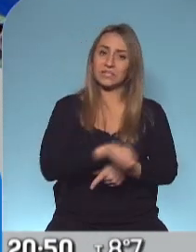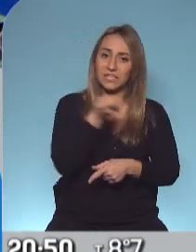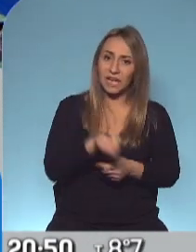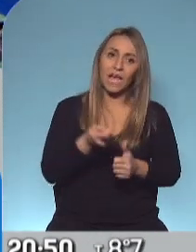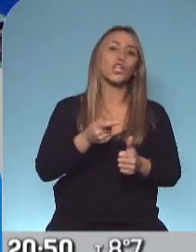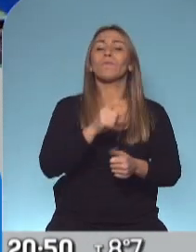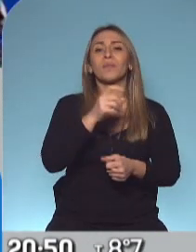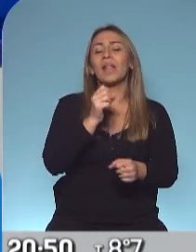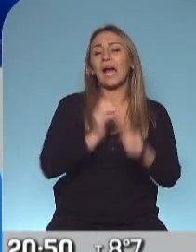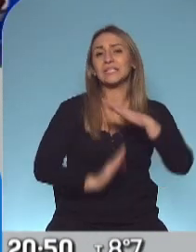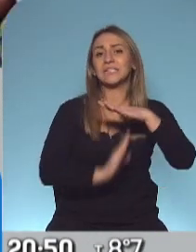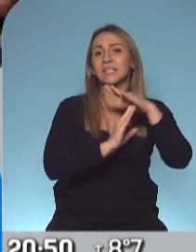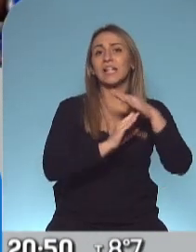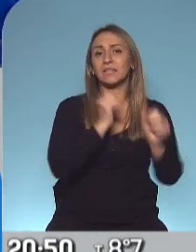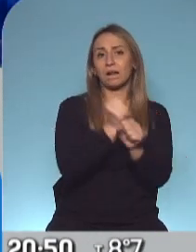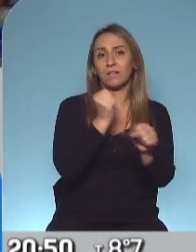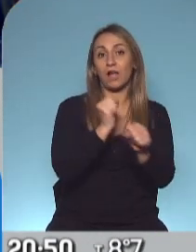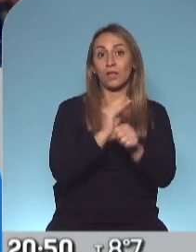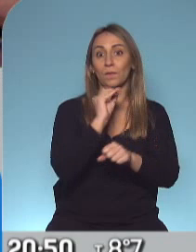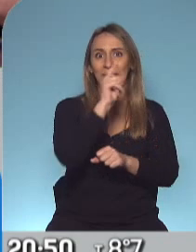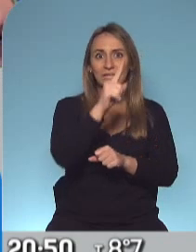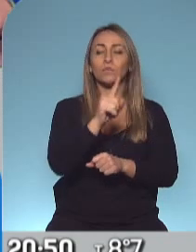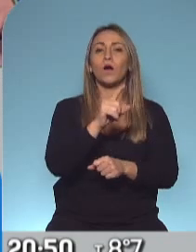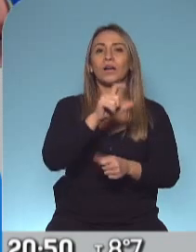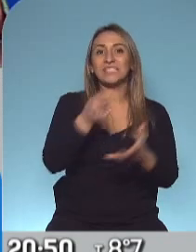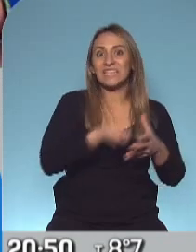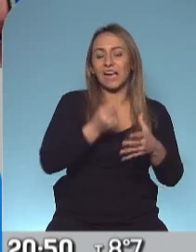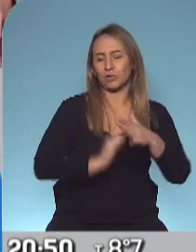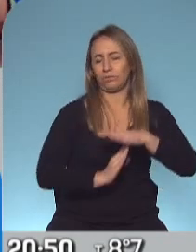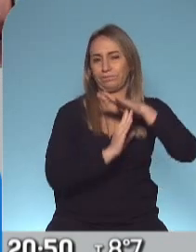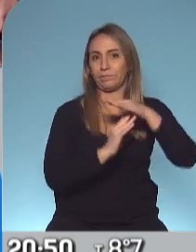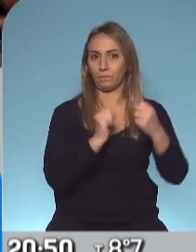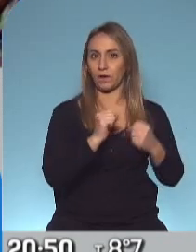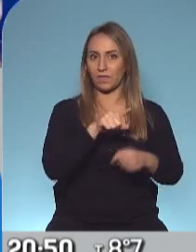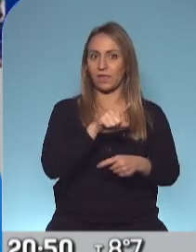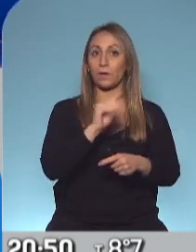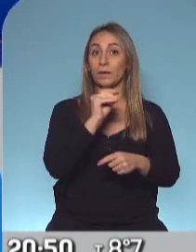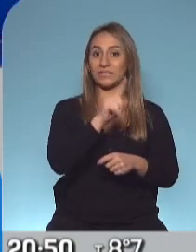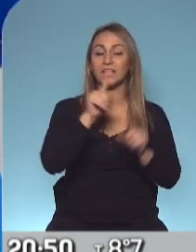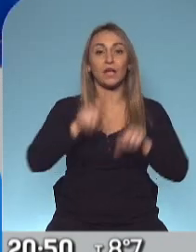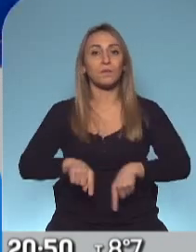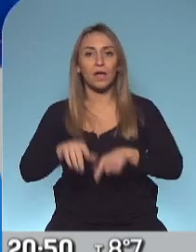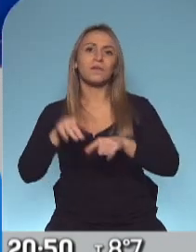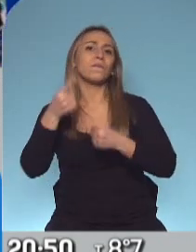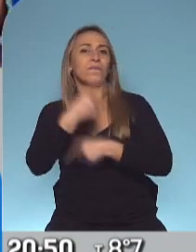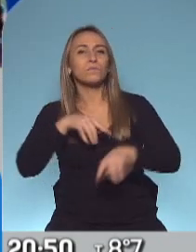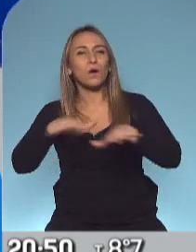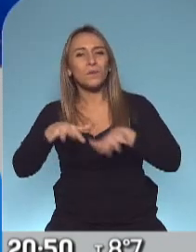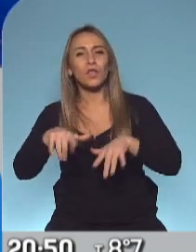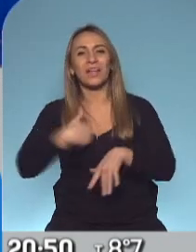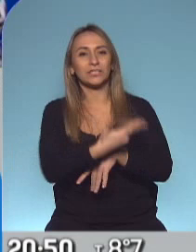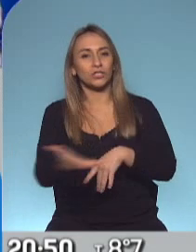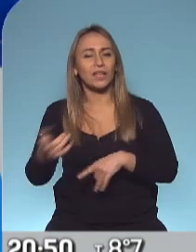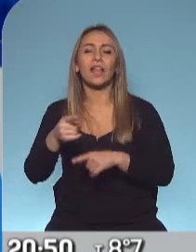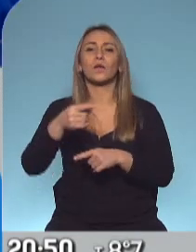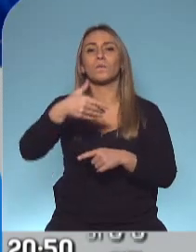Central Única de Trabajadores de Brasil que es una de las organizaciones sindicales más importantes de Brasil y también movimientos sociales como el MCT, el Movimiento